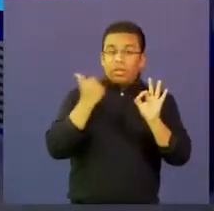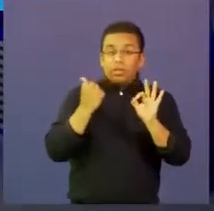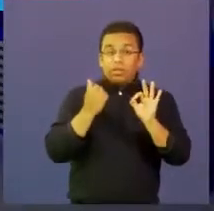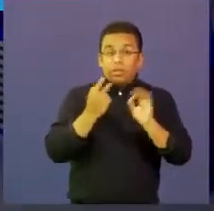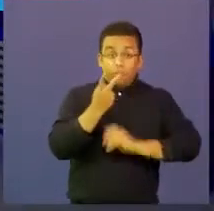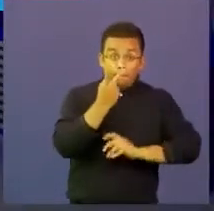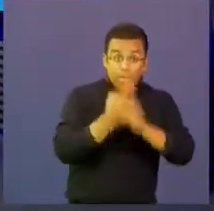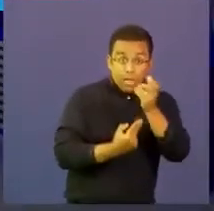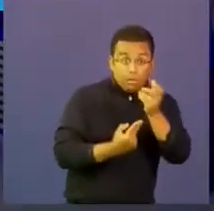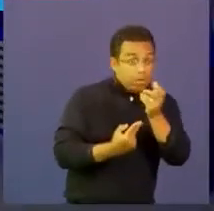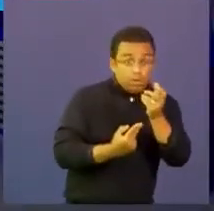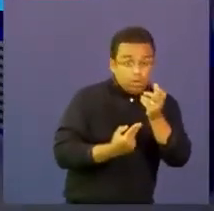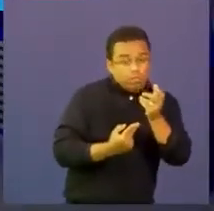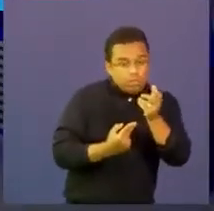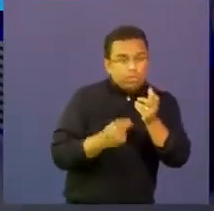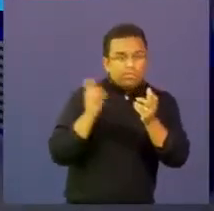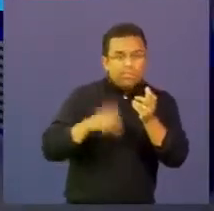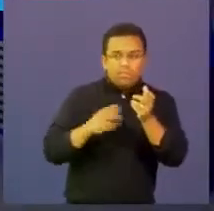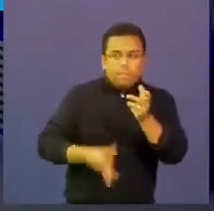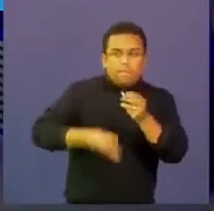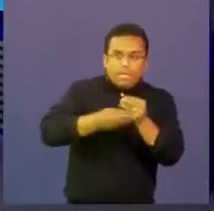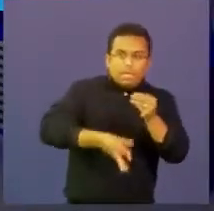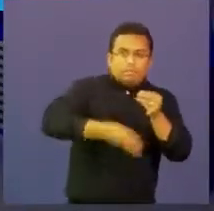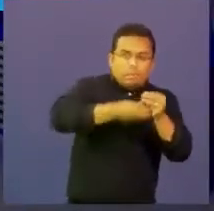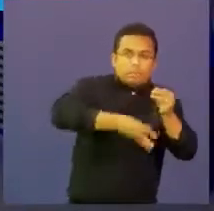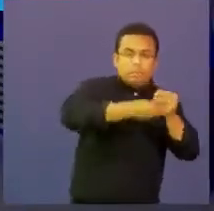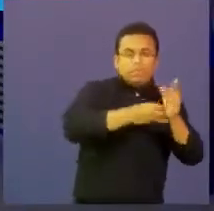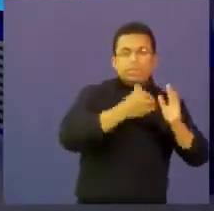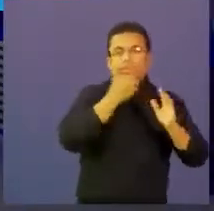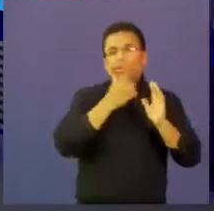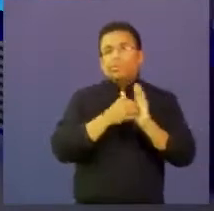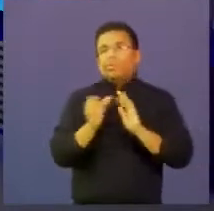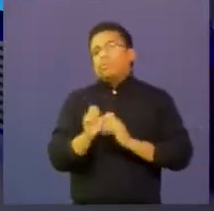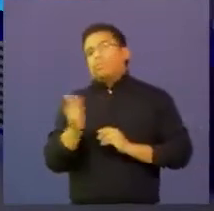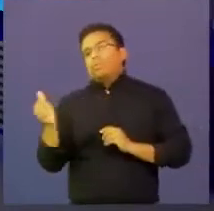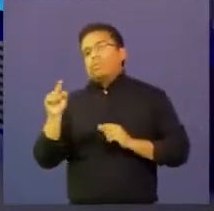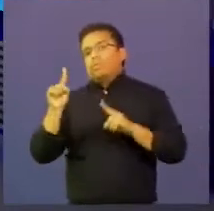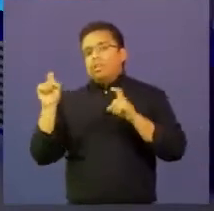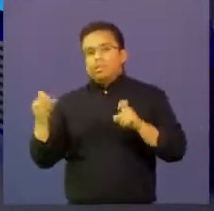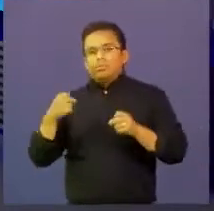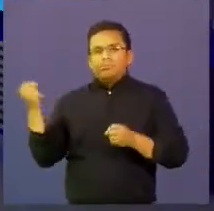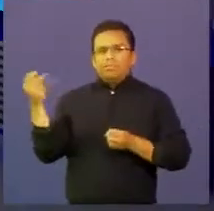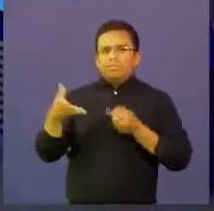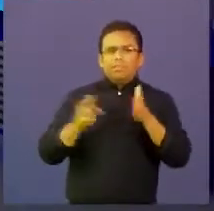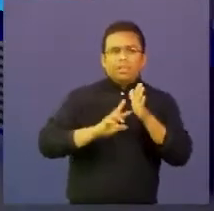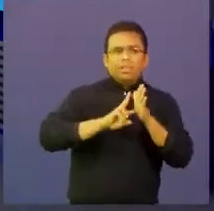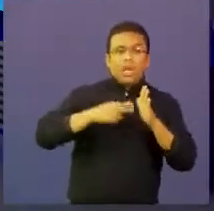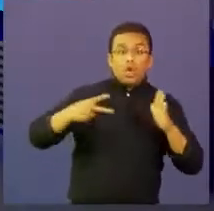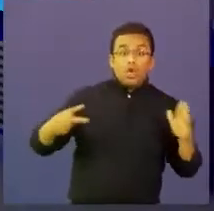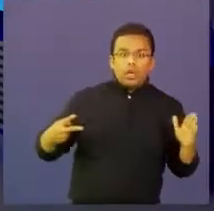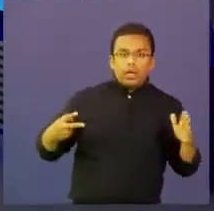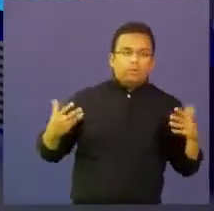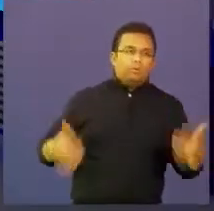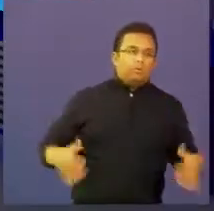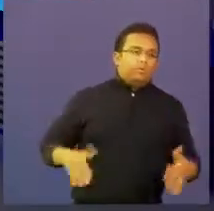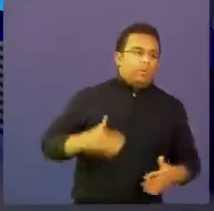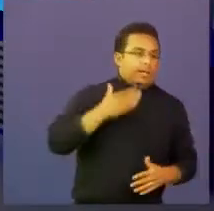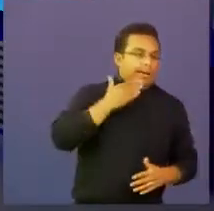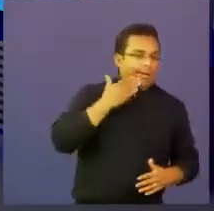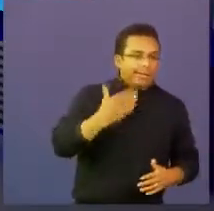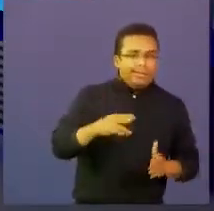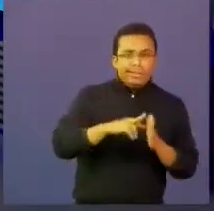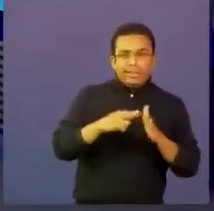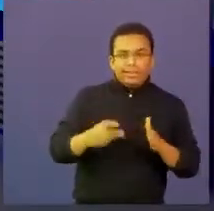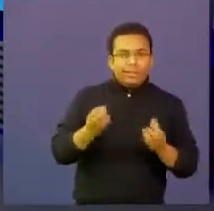bilingüe con algunos elementos porque ahora la tecnología nos da esa oportunidad y yo si creo que